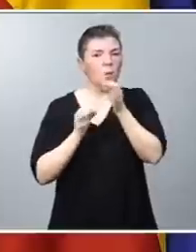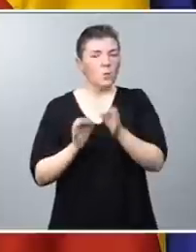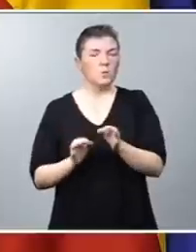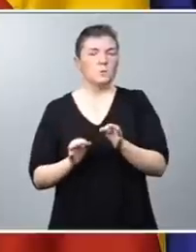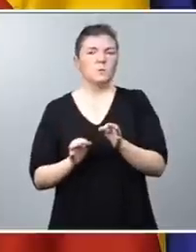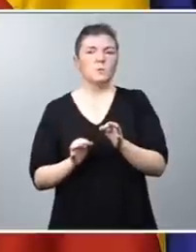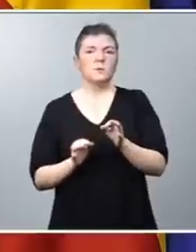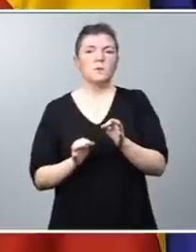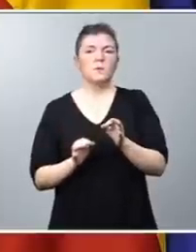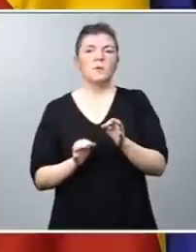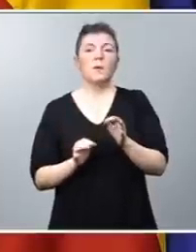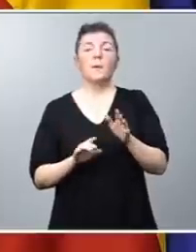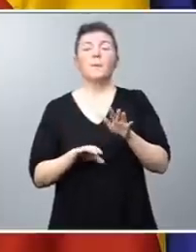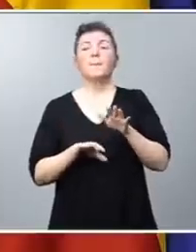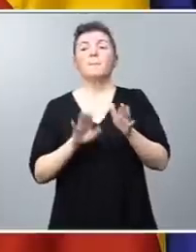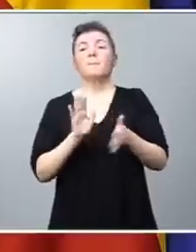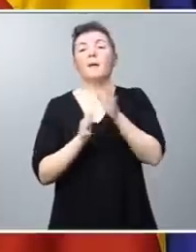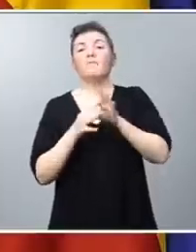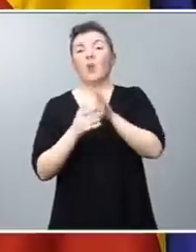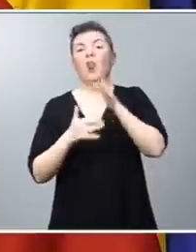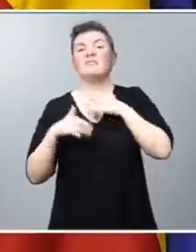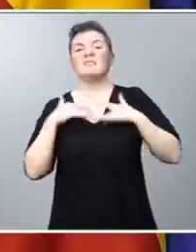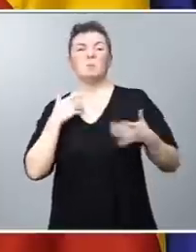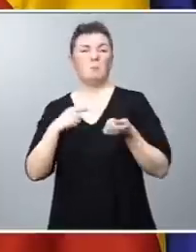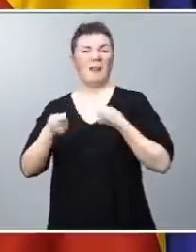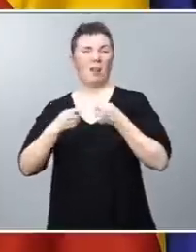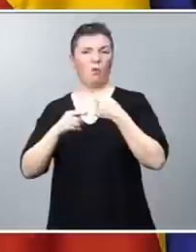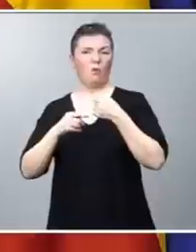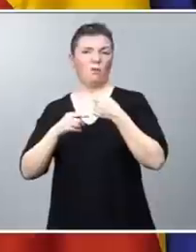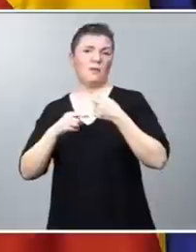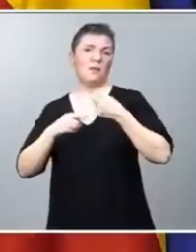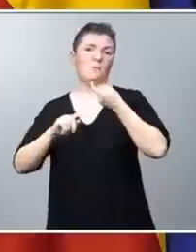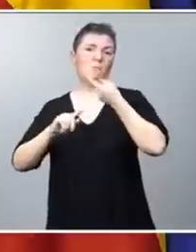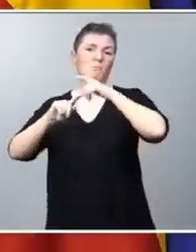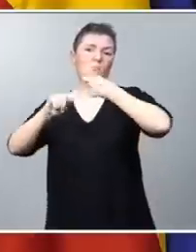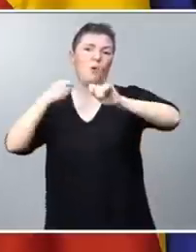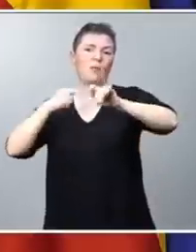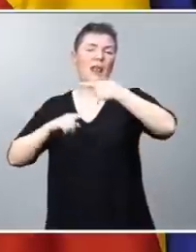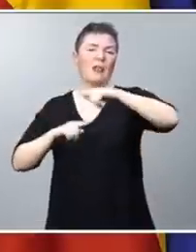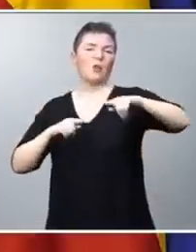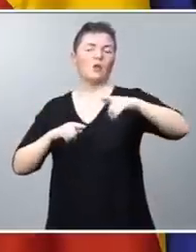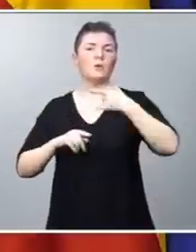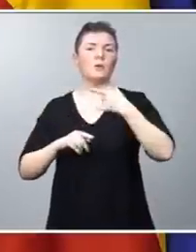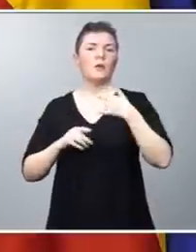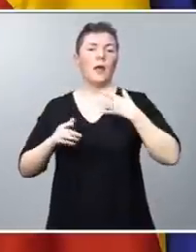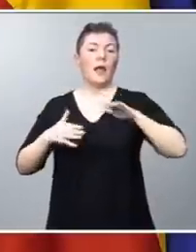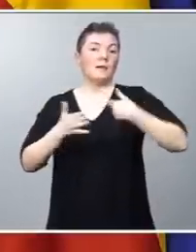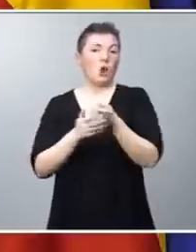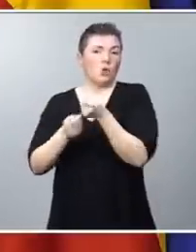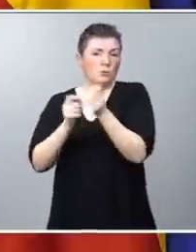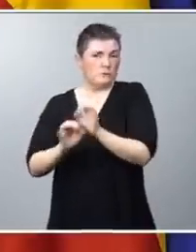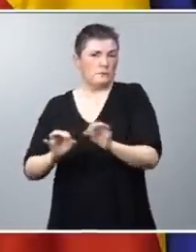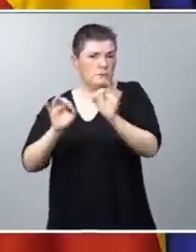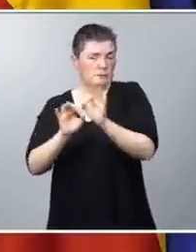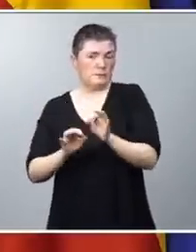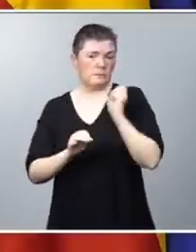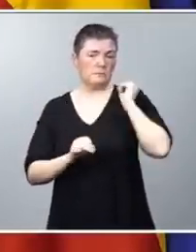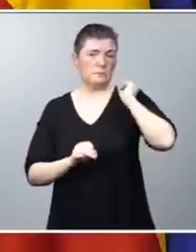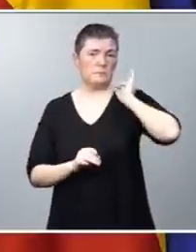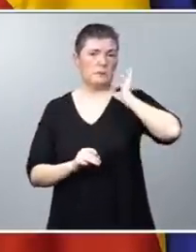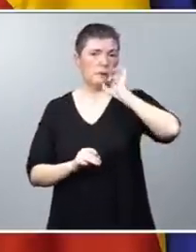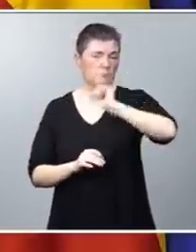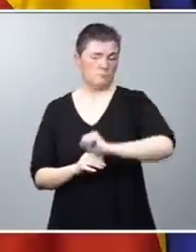los síntomas de un mercado inmobiliario que ha estado desregulado, que no ha tenido ningún tipo de control en las últimas décadas.